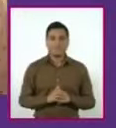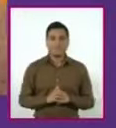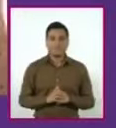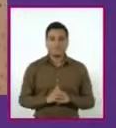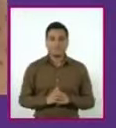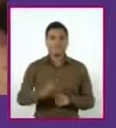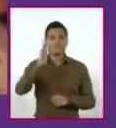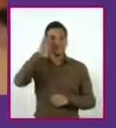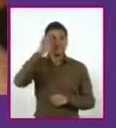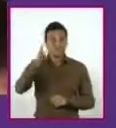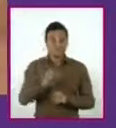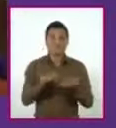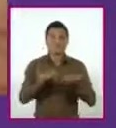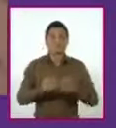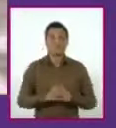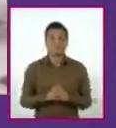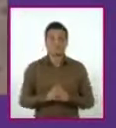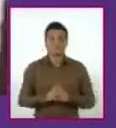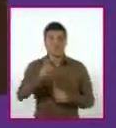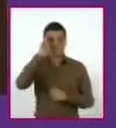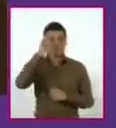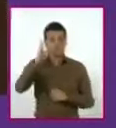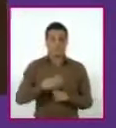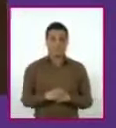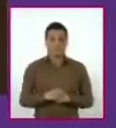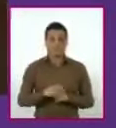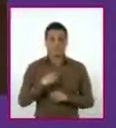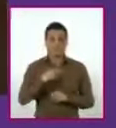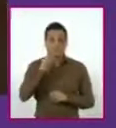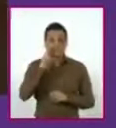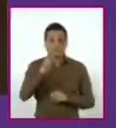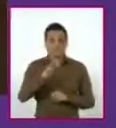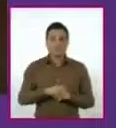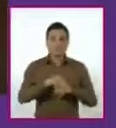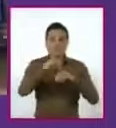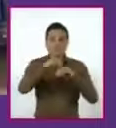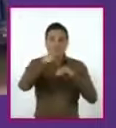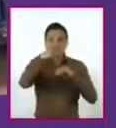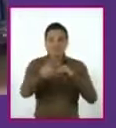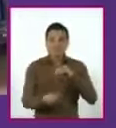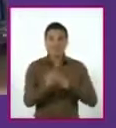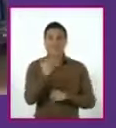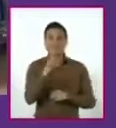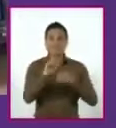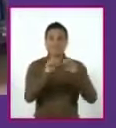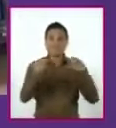Hola, Manuel, ¿qué haces? Hola, estoy viendo una prueba de clavados desde la plataforma de 10 metros, mira.